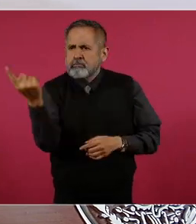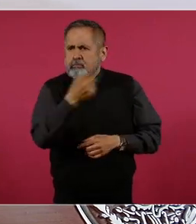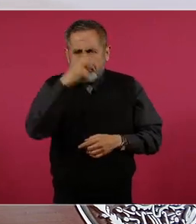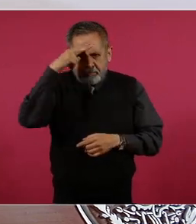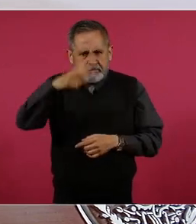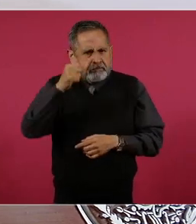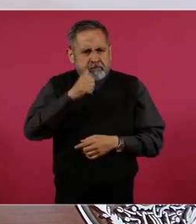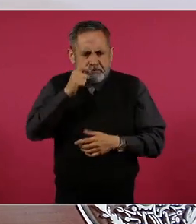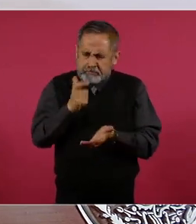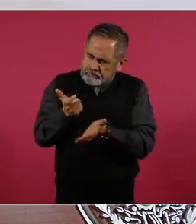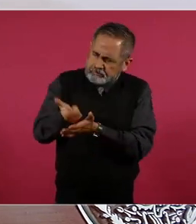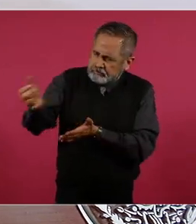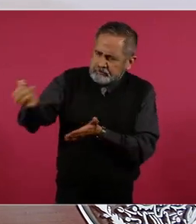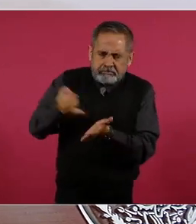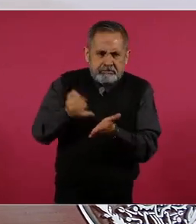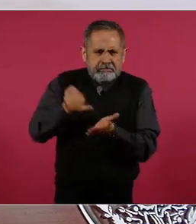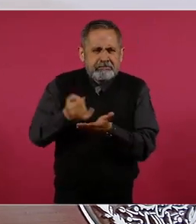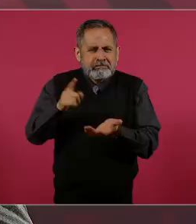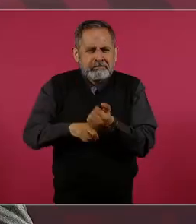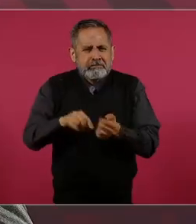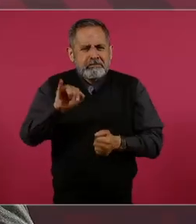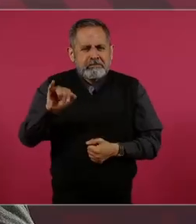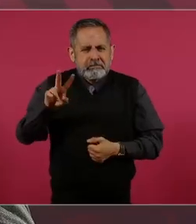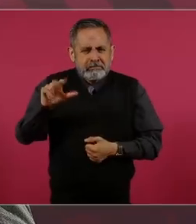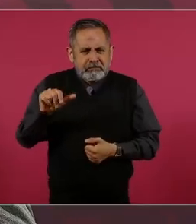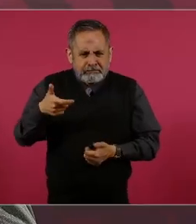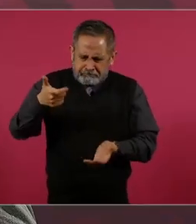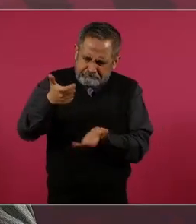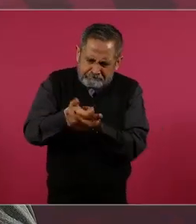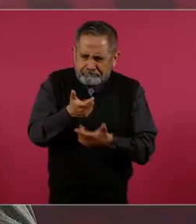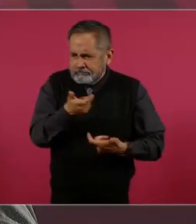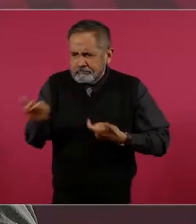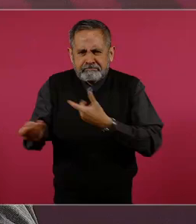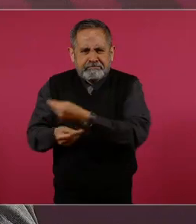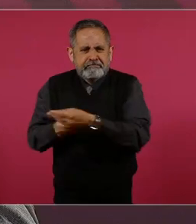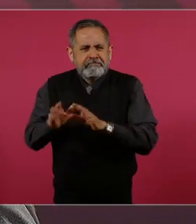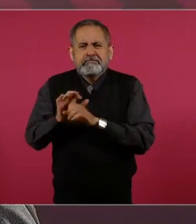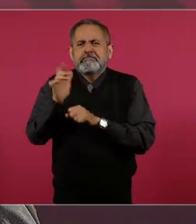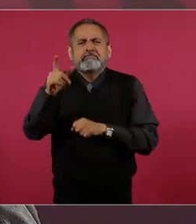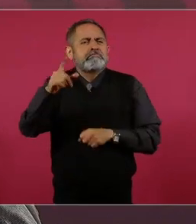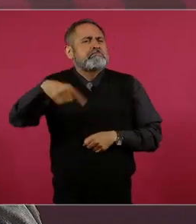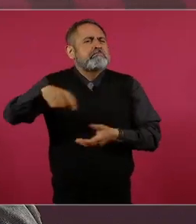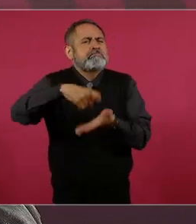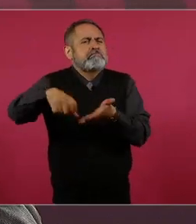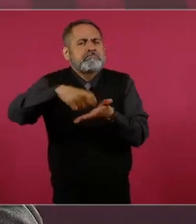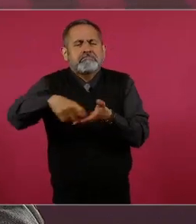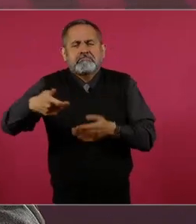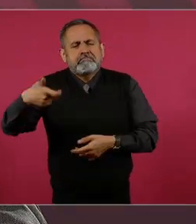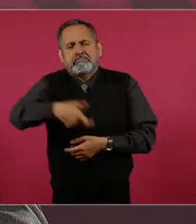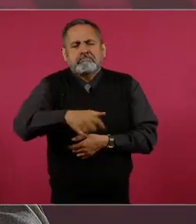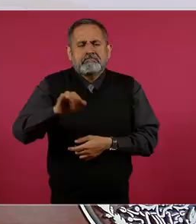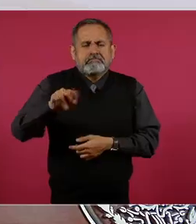porque se paga IVA en cualquier mercancía que se adquiere.